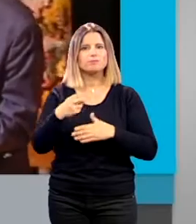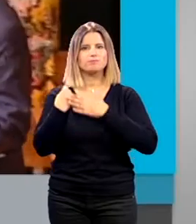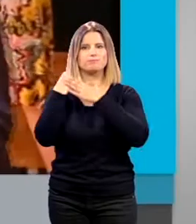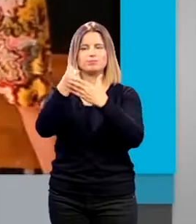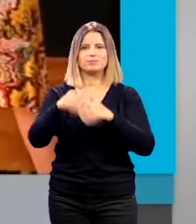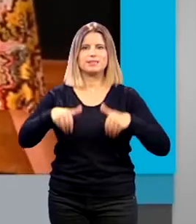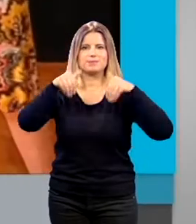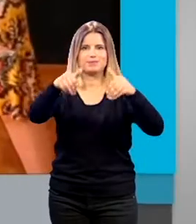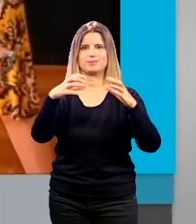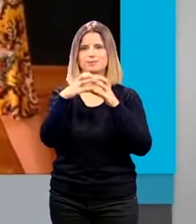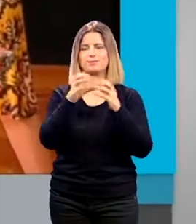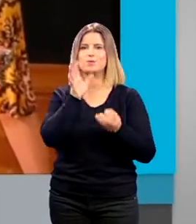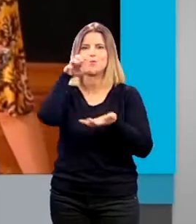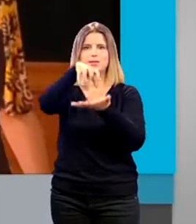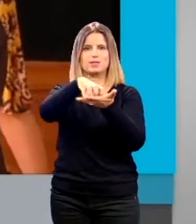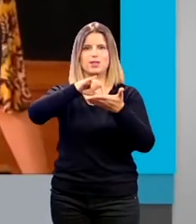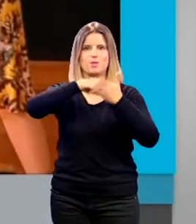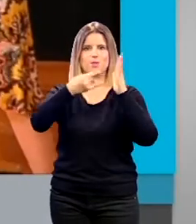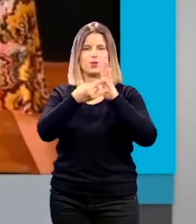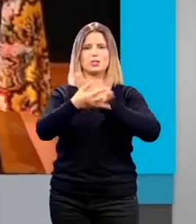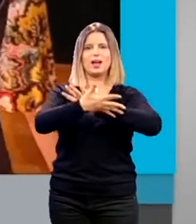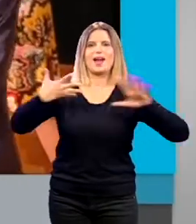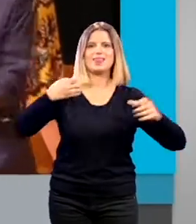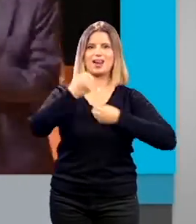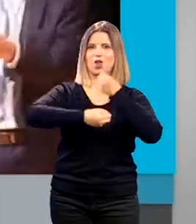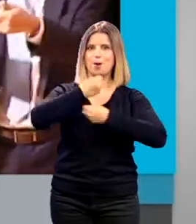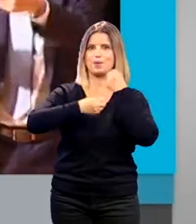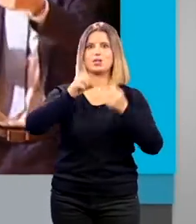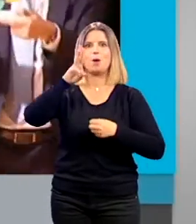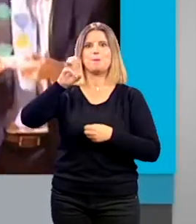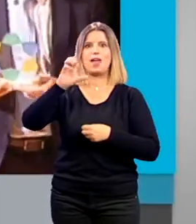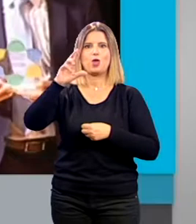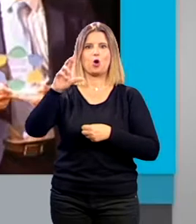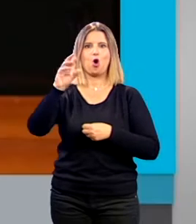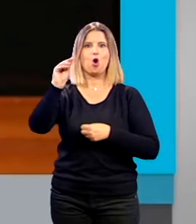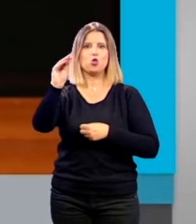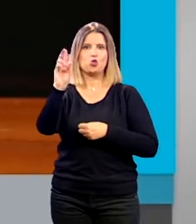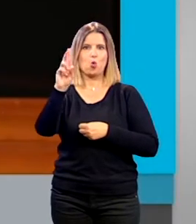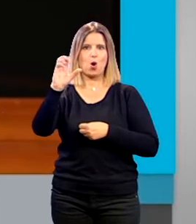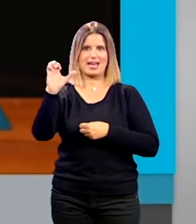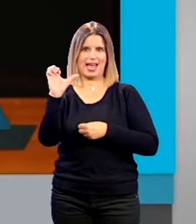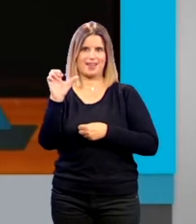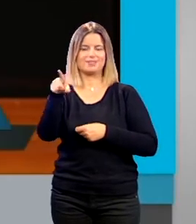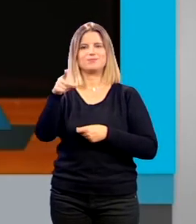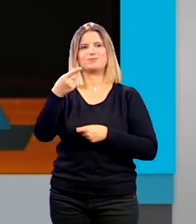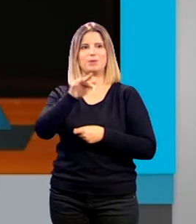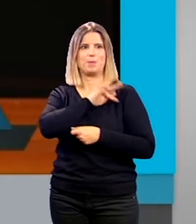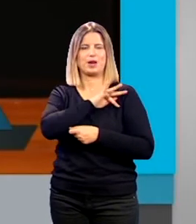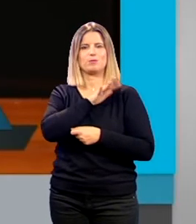la candidatura de Granada como sede del proyecto del acelerador de partículas a Pedro Duque Este gran éxito que